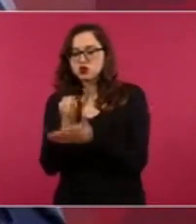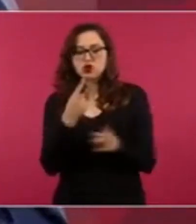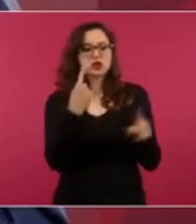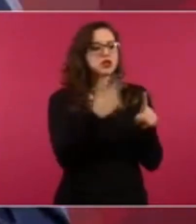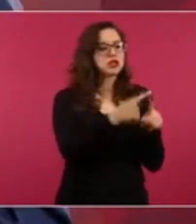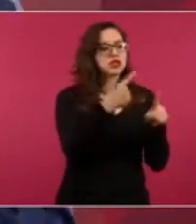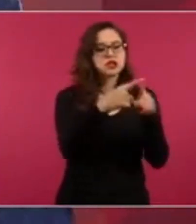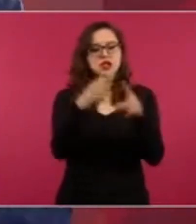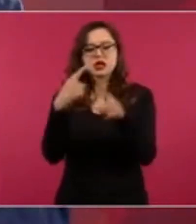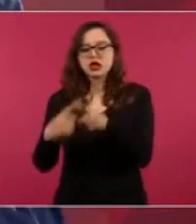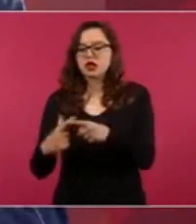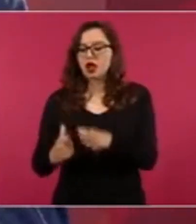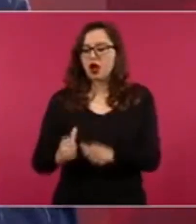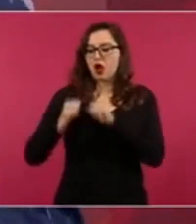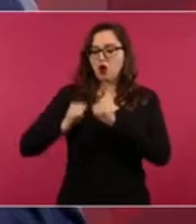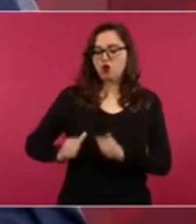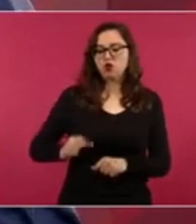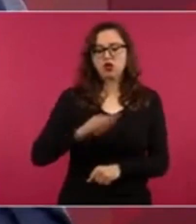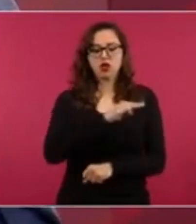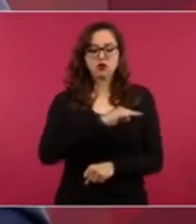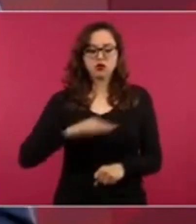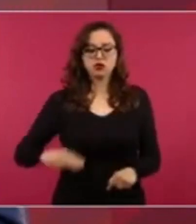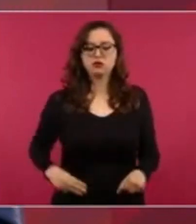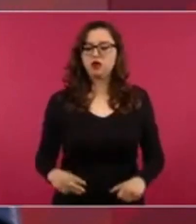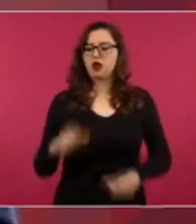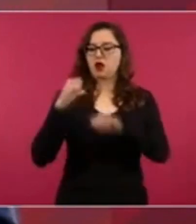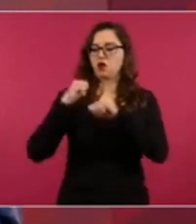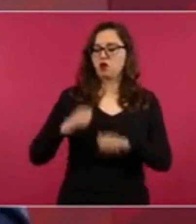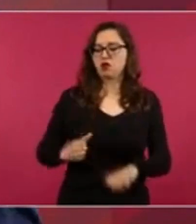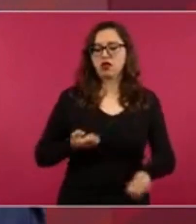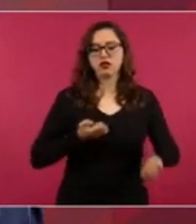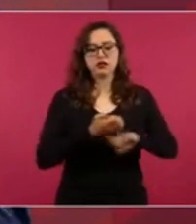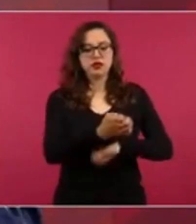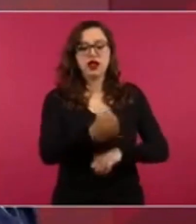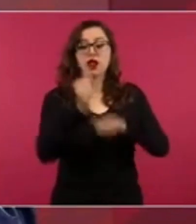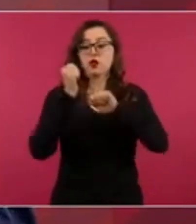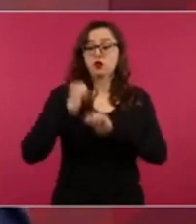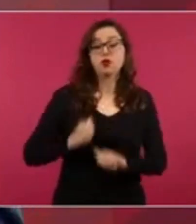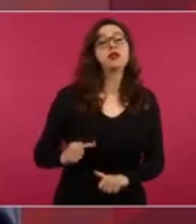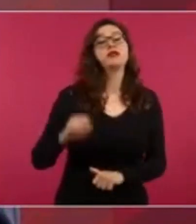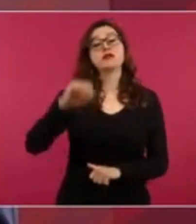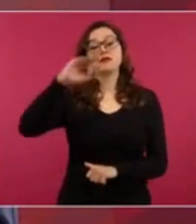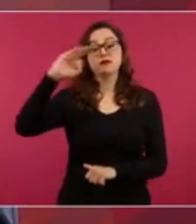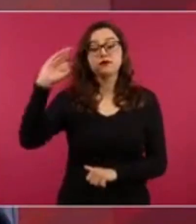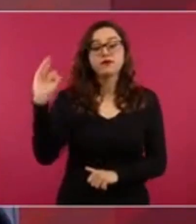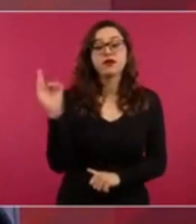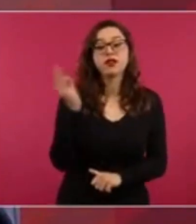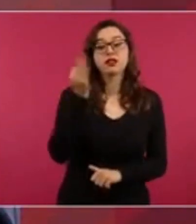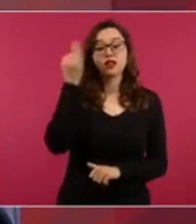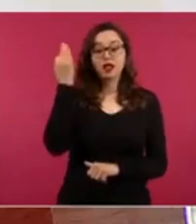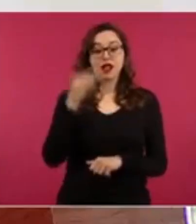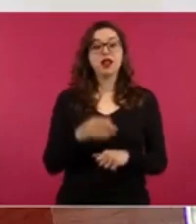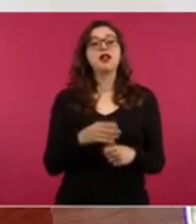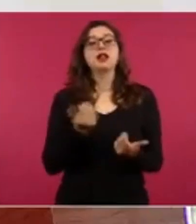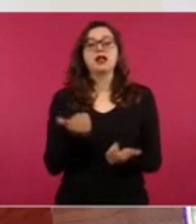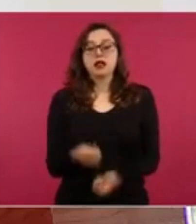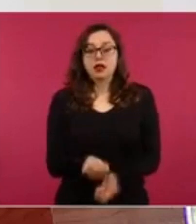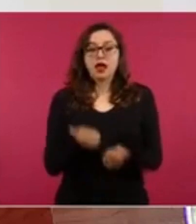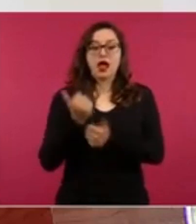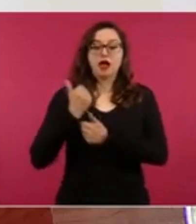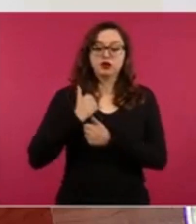locales, autoridades federales, estos elementos del Ejército.